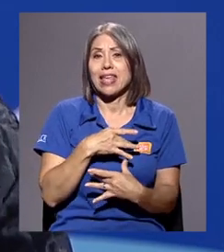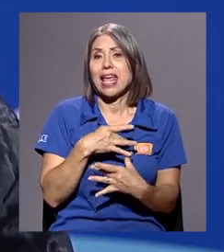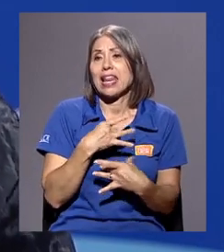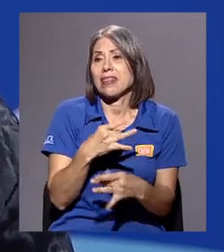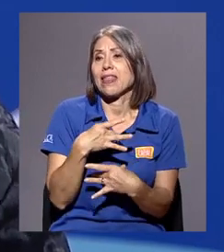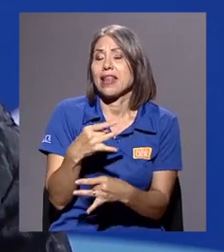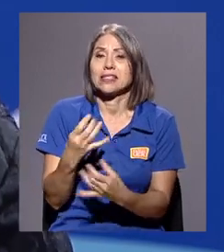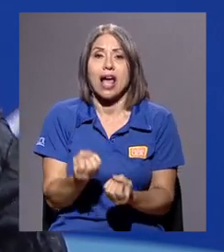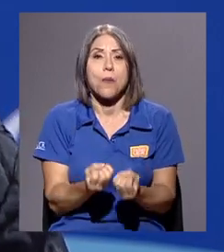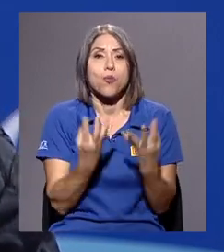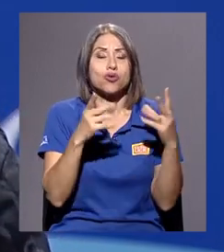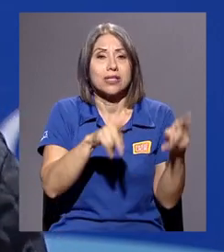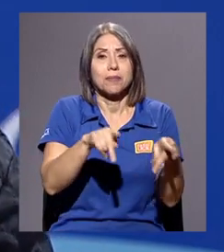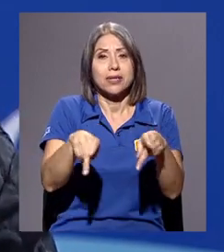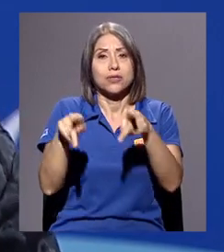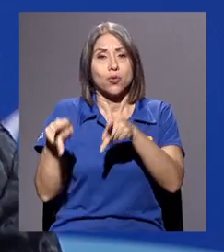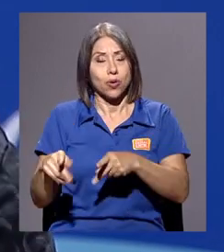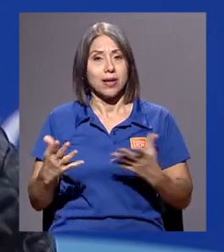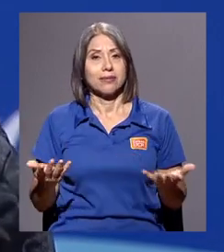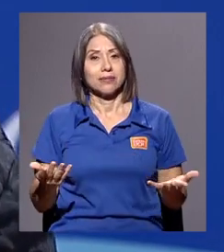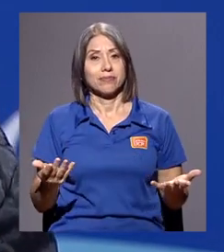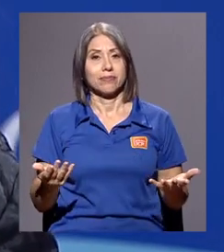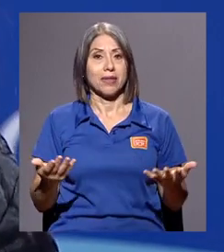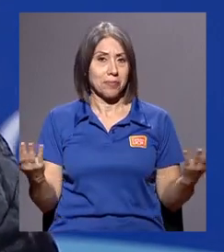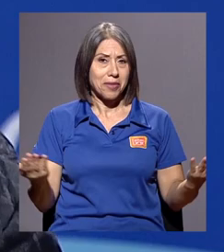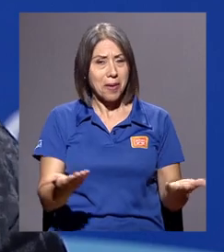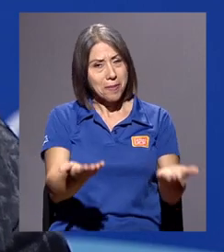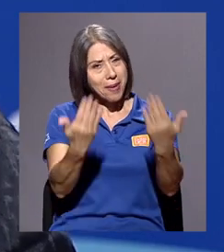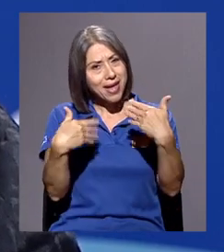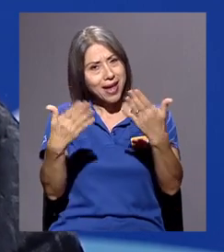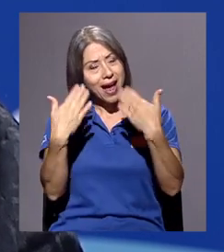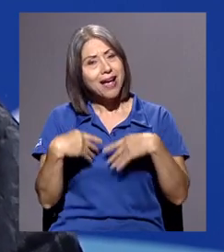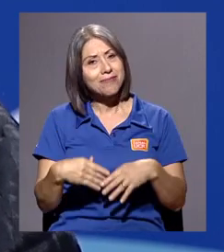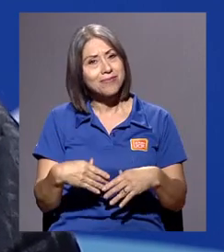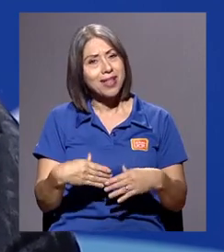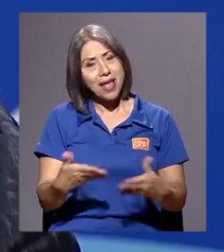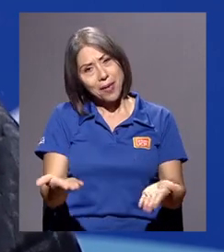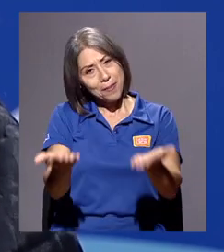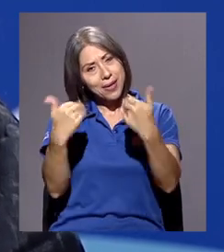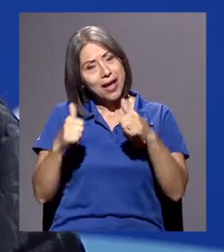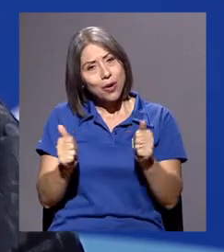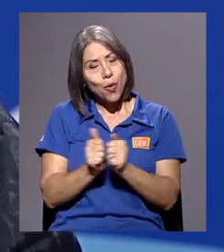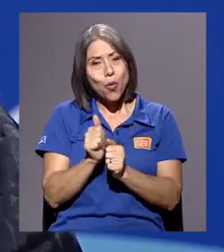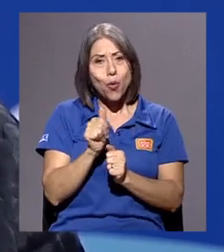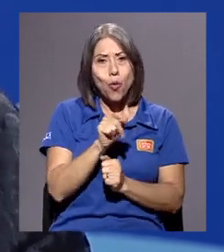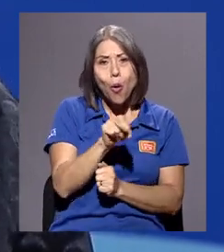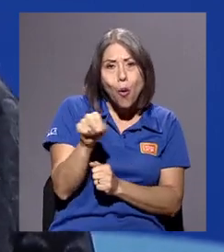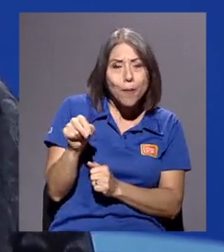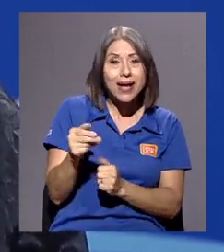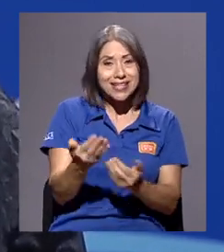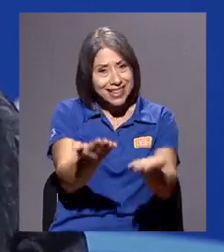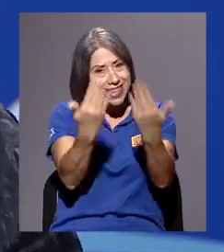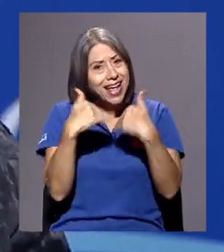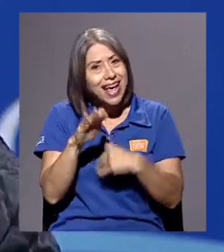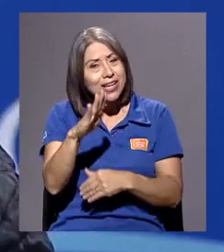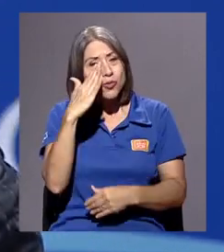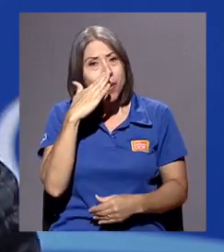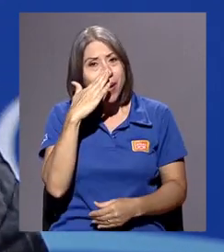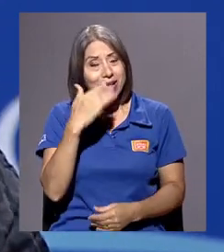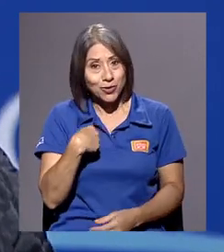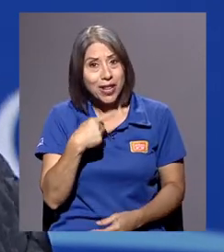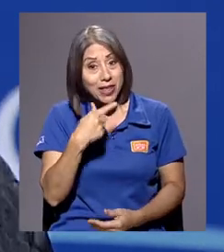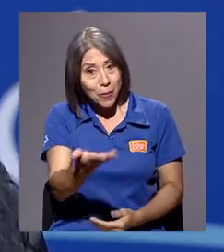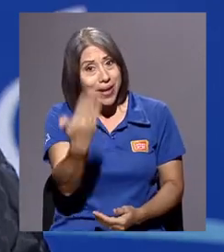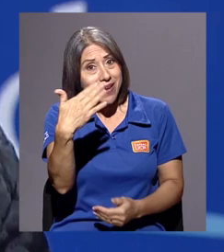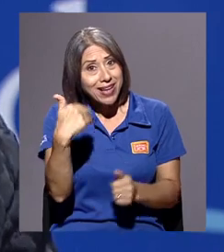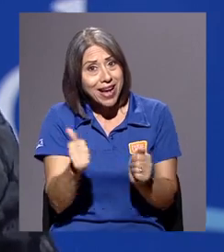de muchas personas. Entonces, bueno, vengan, traigan a sus compas, traigan a su mamá. Yo le digo a todo el mundo, como